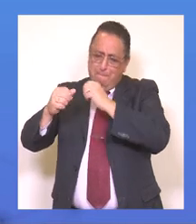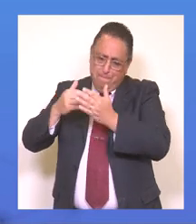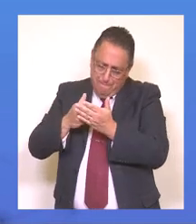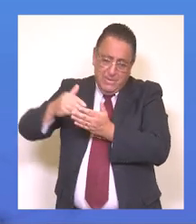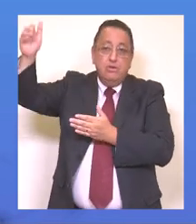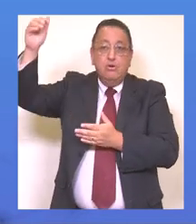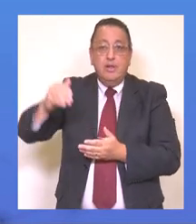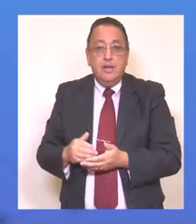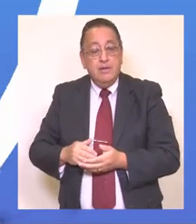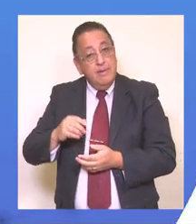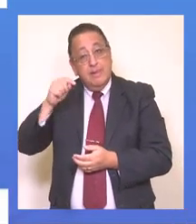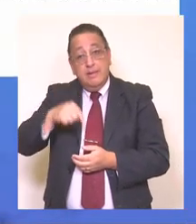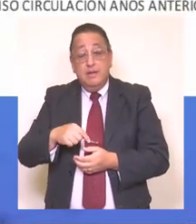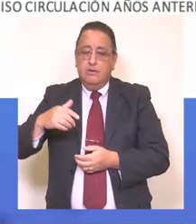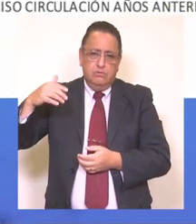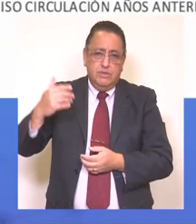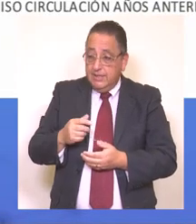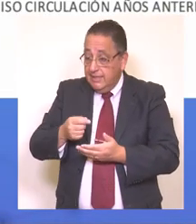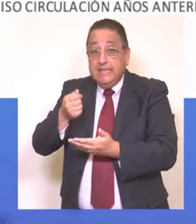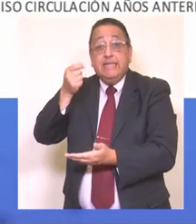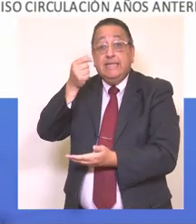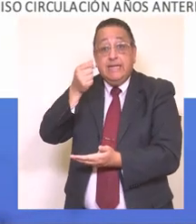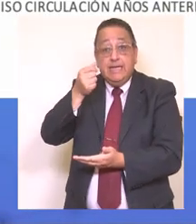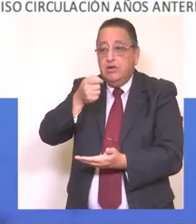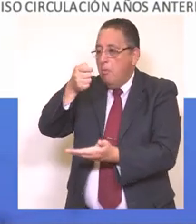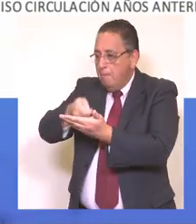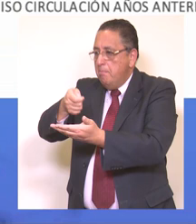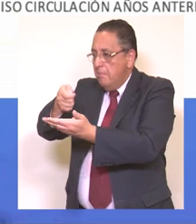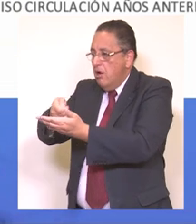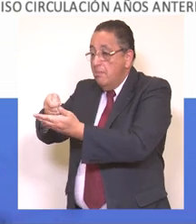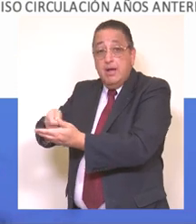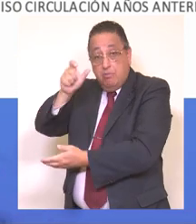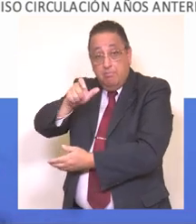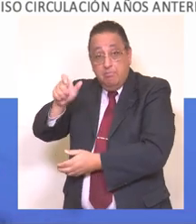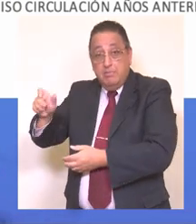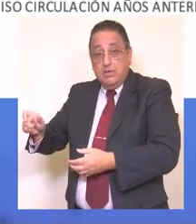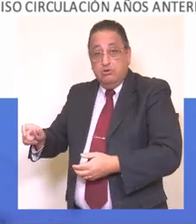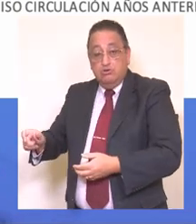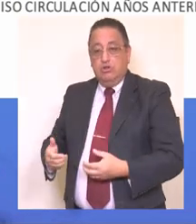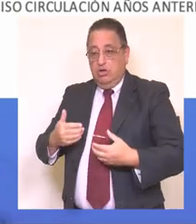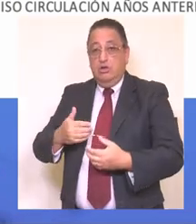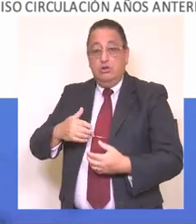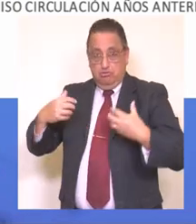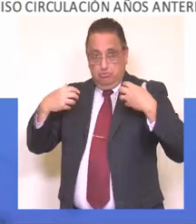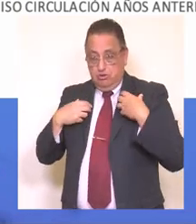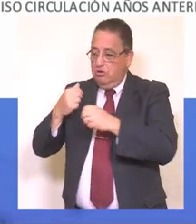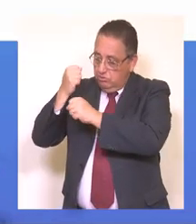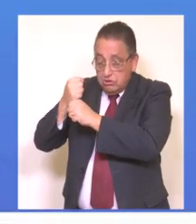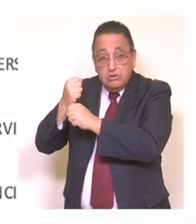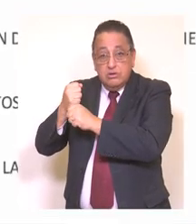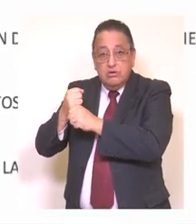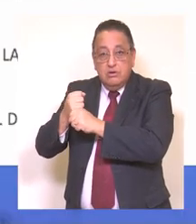al pago de remuneraciones del personal y al pago también de gastos que realizamos con nuestra comunidad en áreas